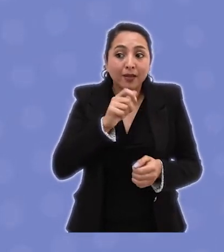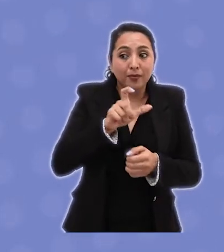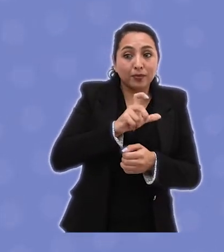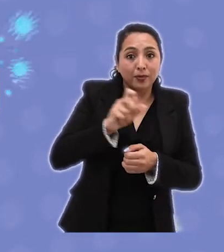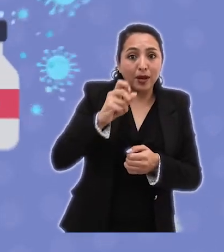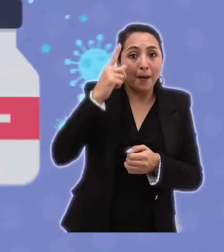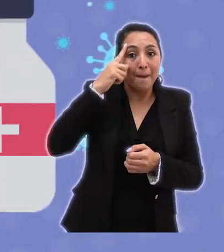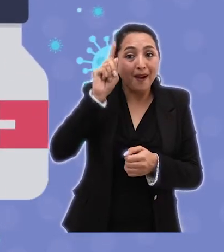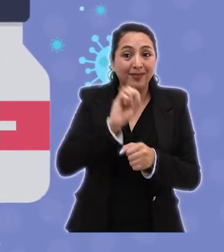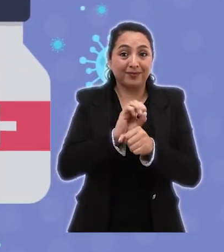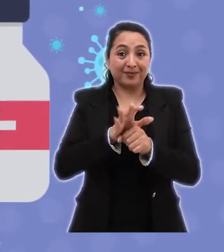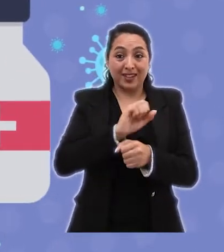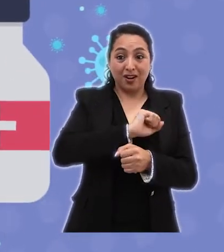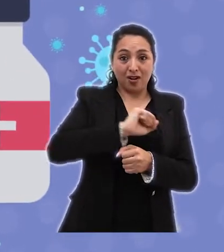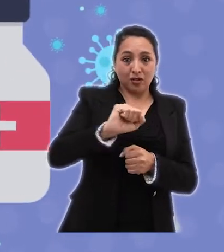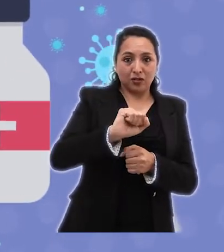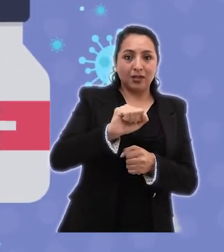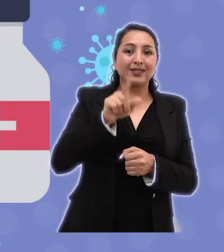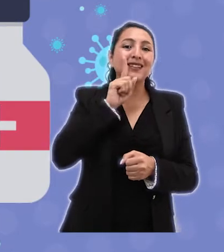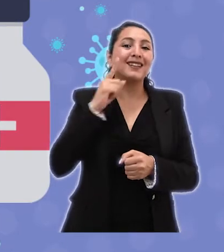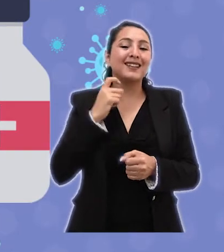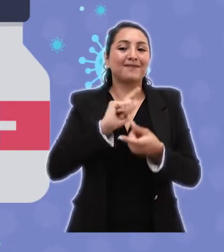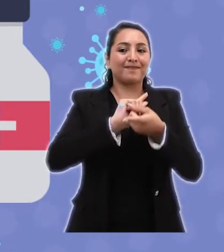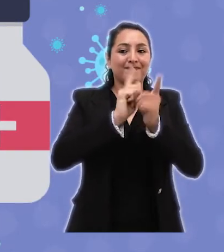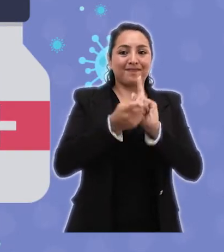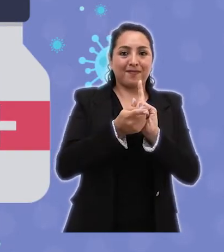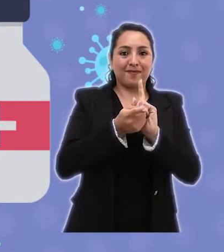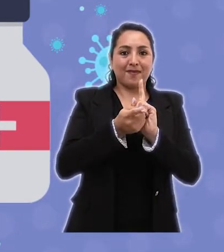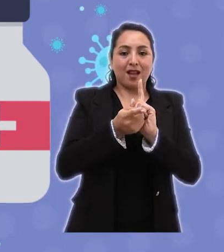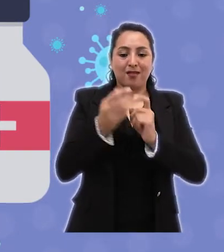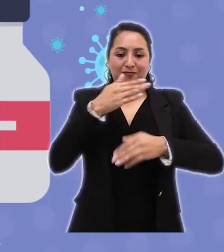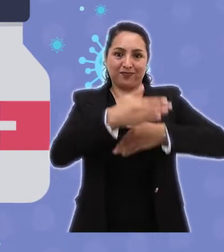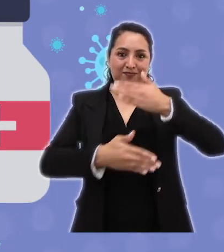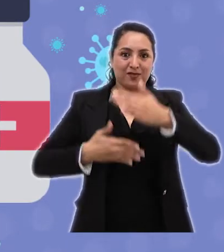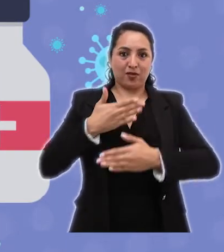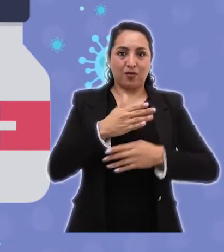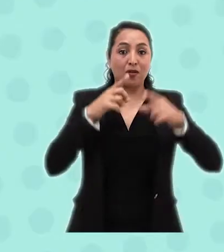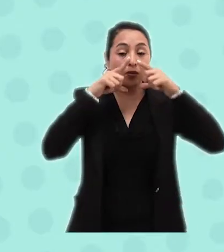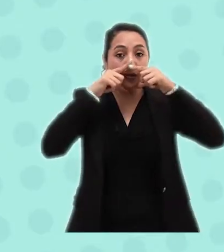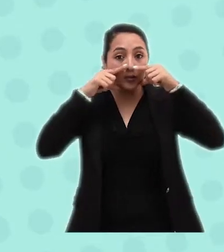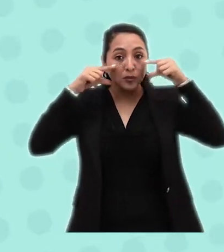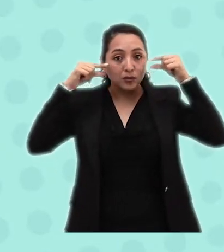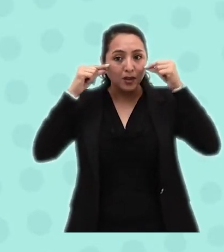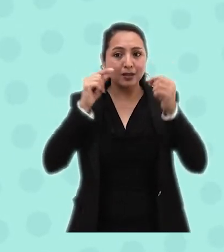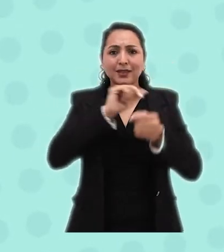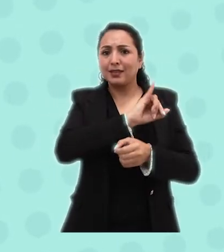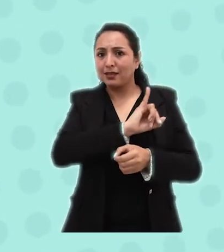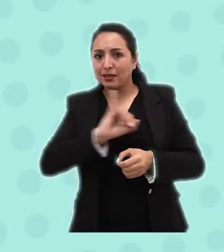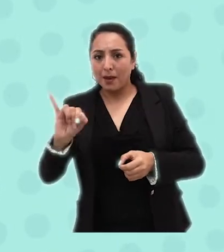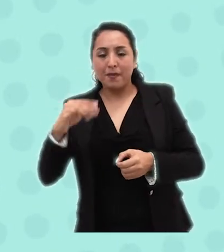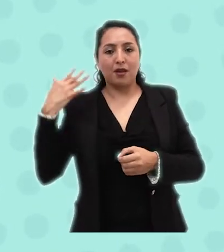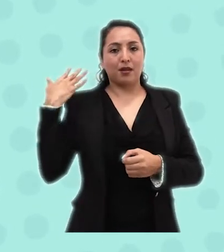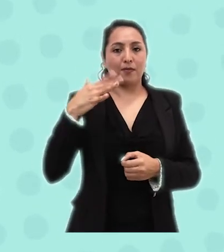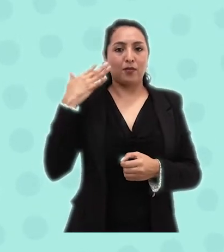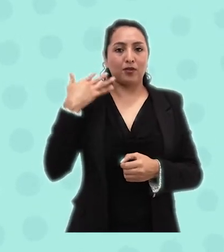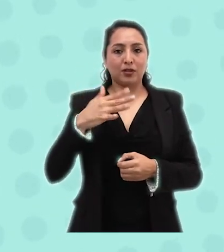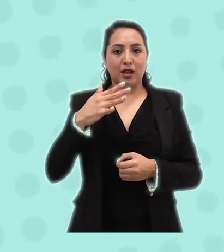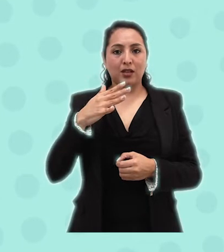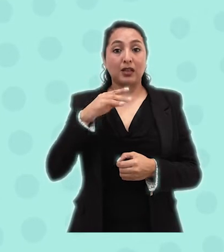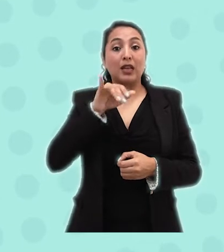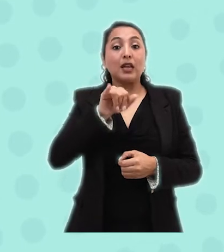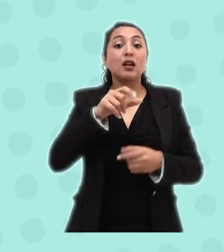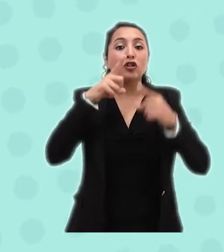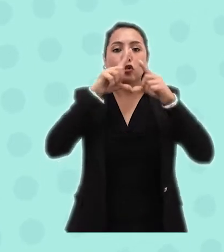masificada para el COVID-19, deberemos transformar en un hábito las medidas de autocuidado. Usar mascarilla en todo momento es fundamental